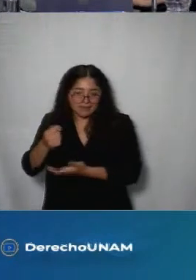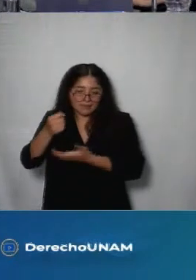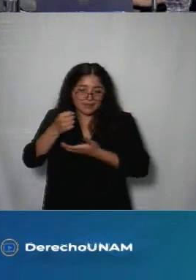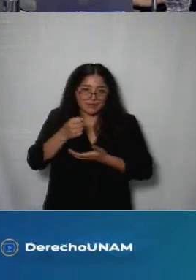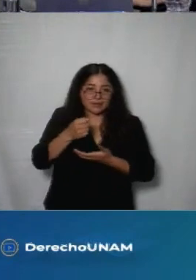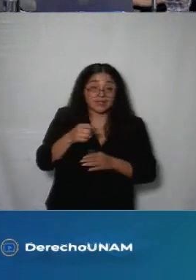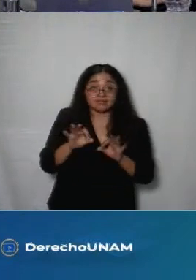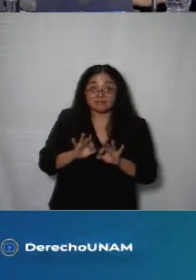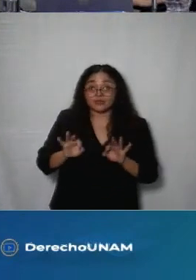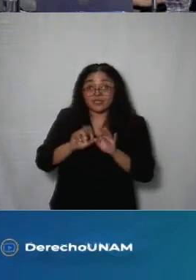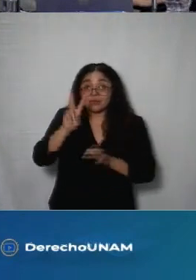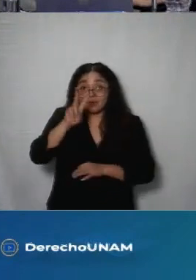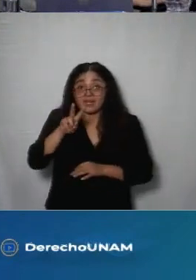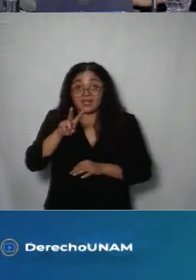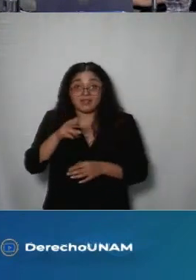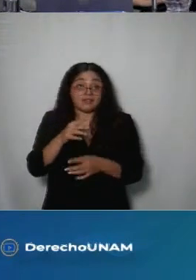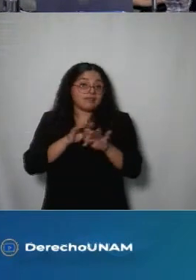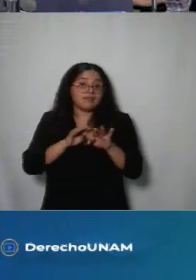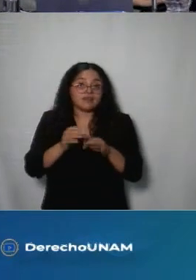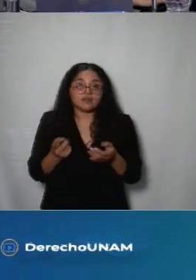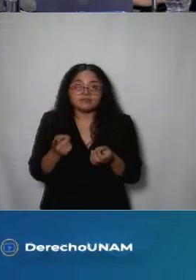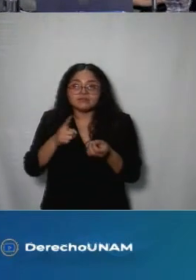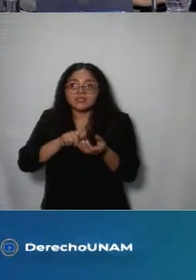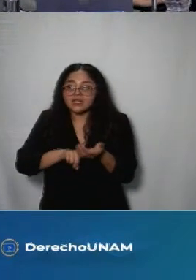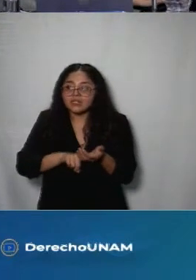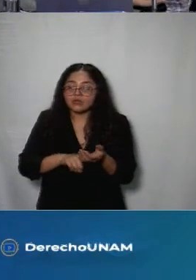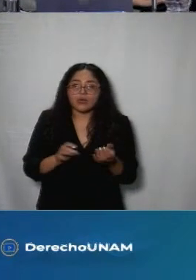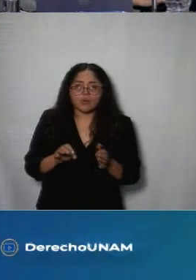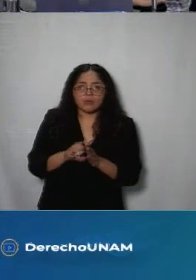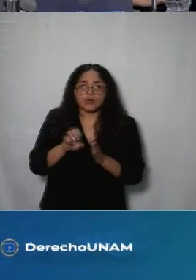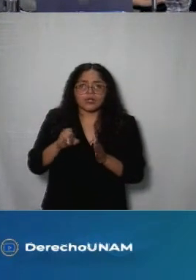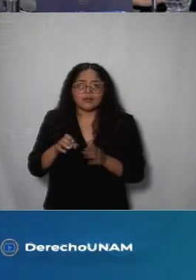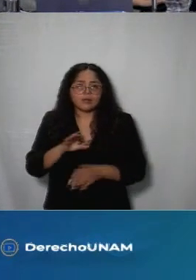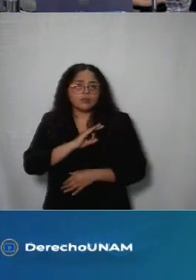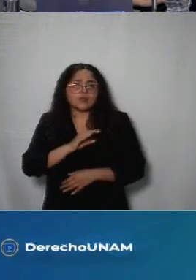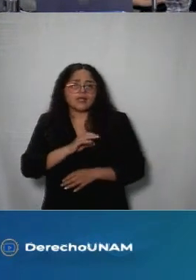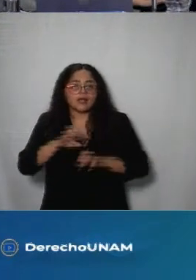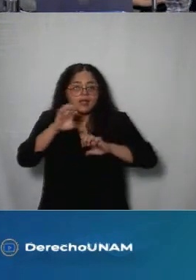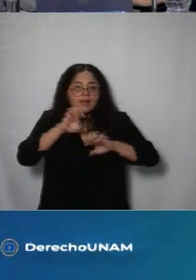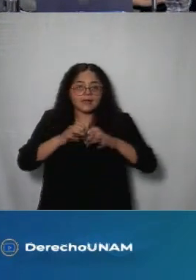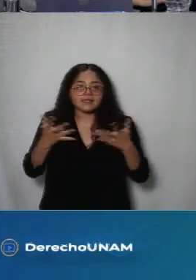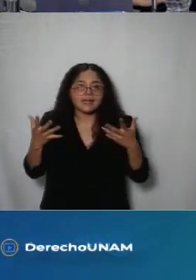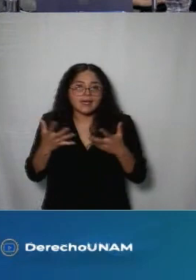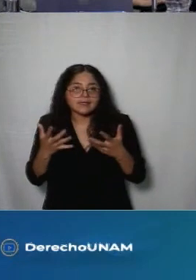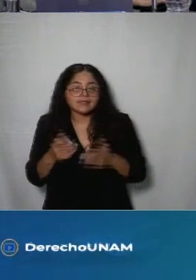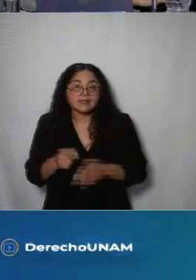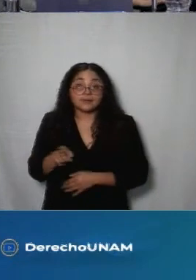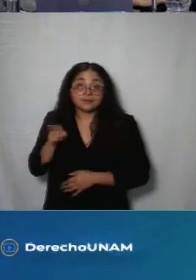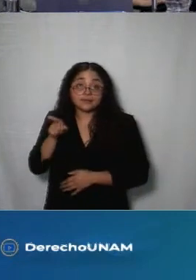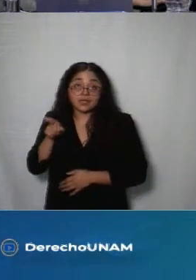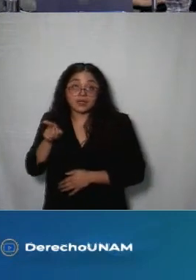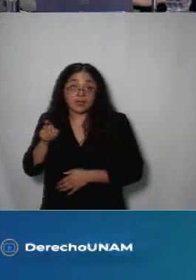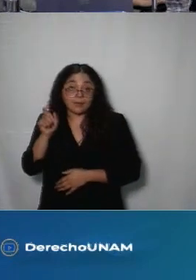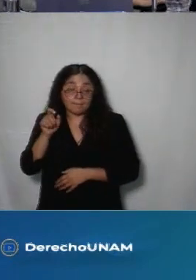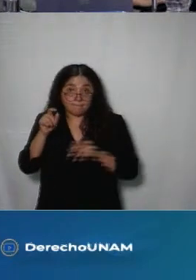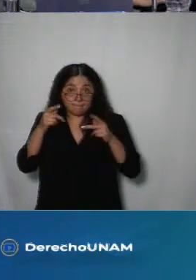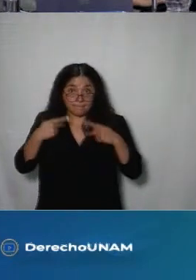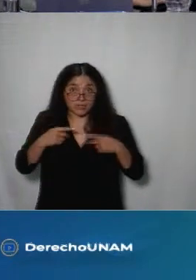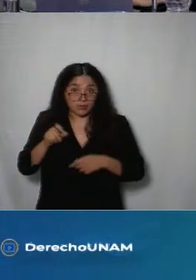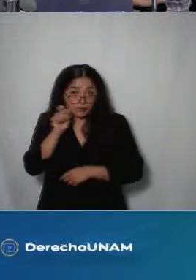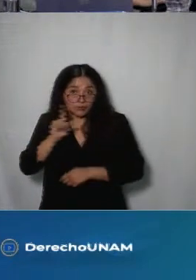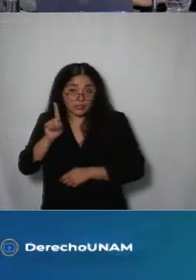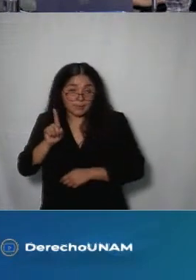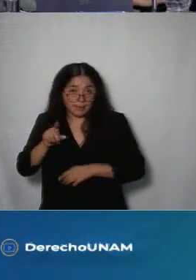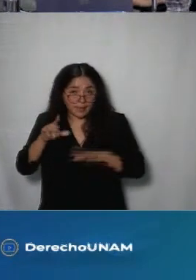importante la fuente de ingresos con un empleo formal o bien con emprendimiento y ahí Andrea Cristina Viteri nos platicará y es gerente general de AVE Yender